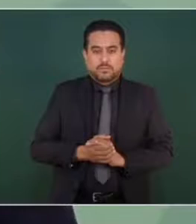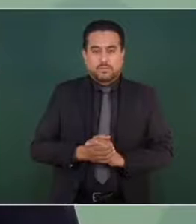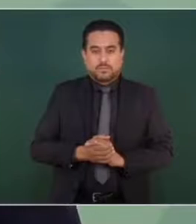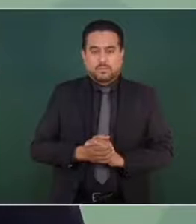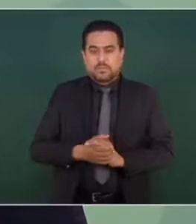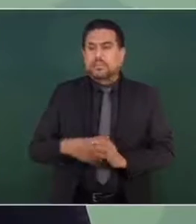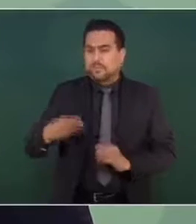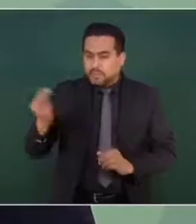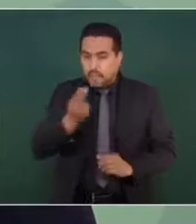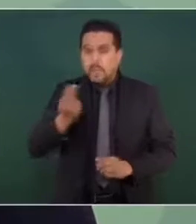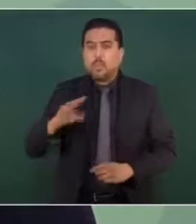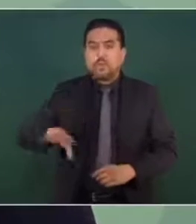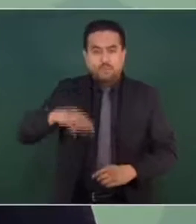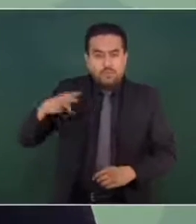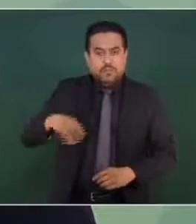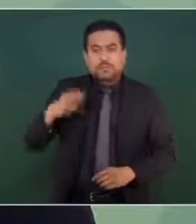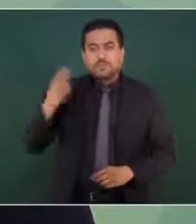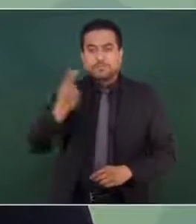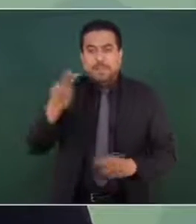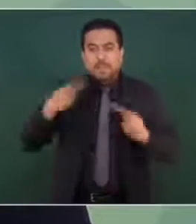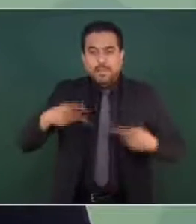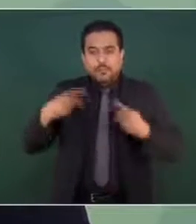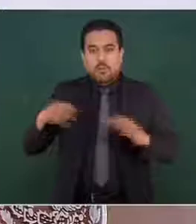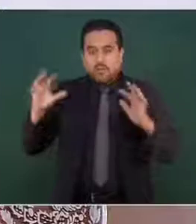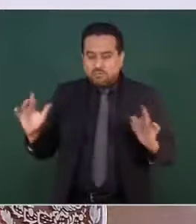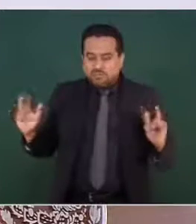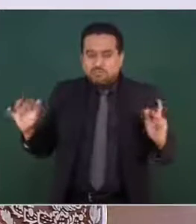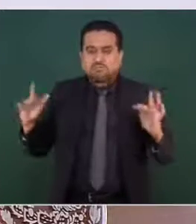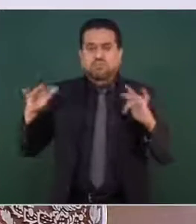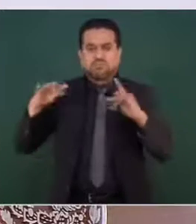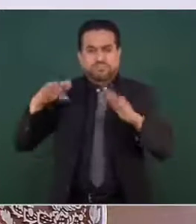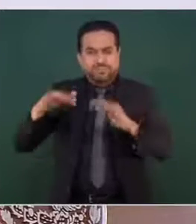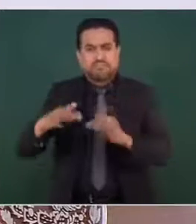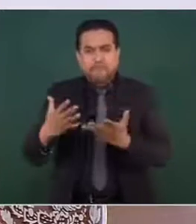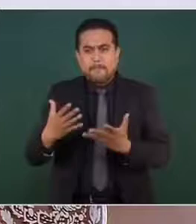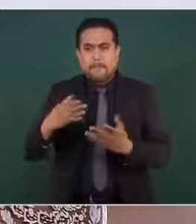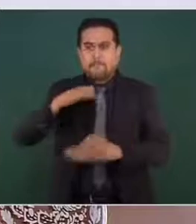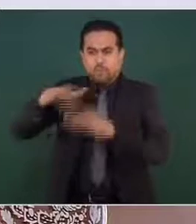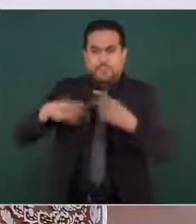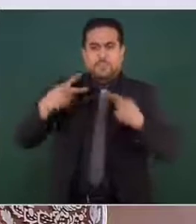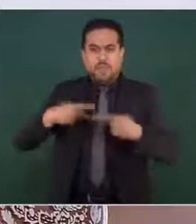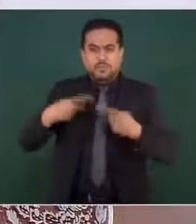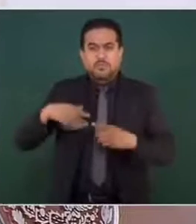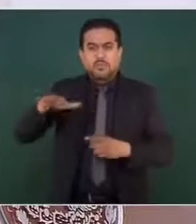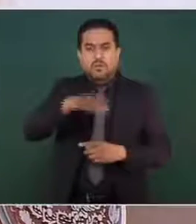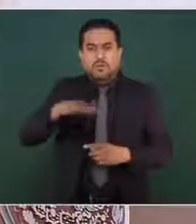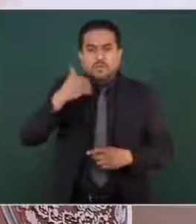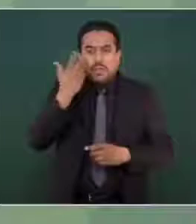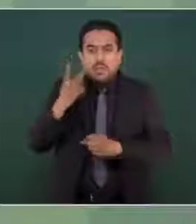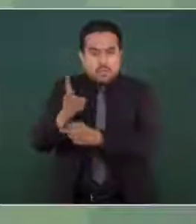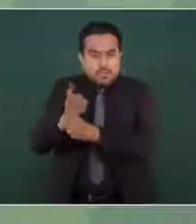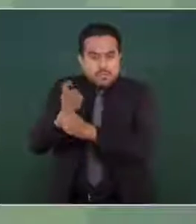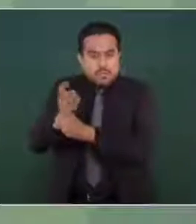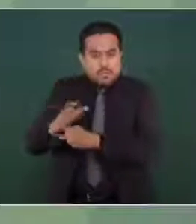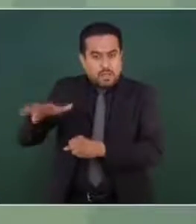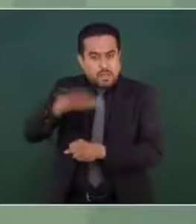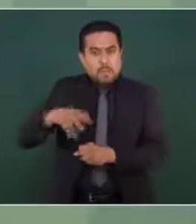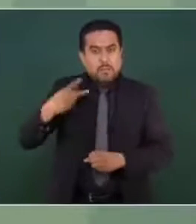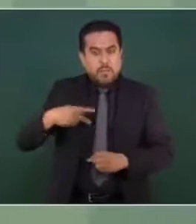en el Zócalo, pues todos los que quieran asistir,